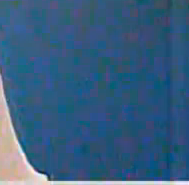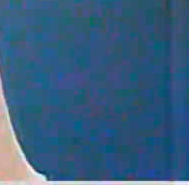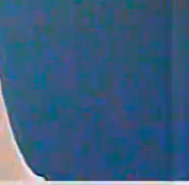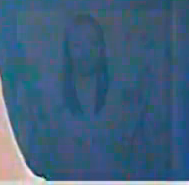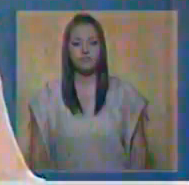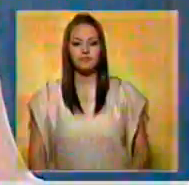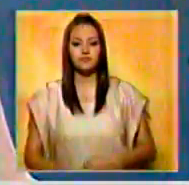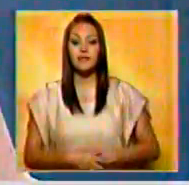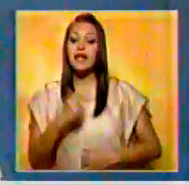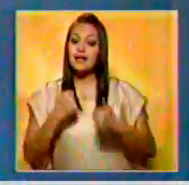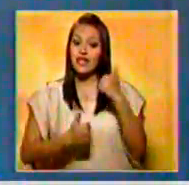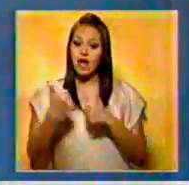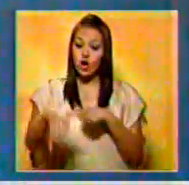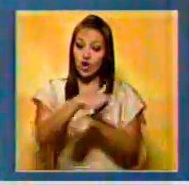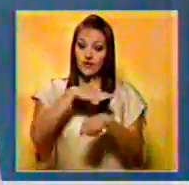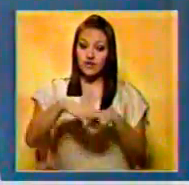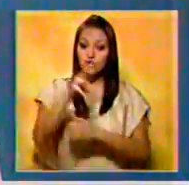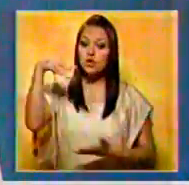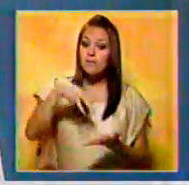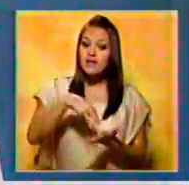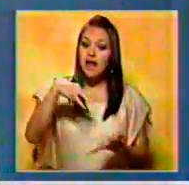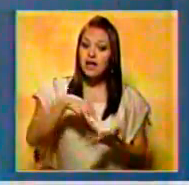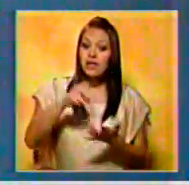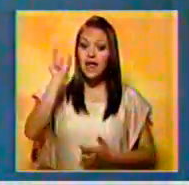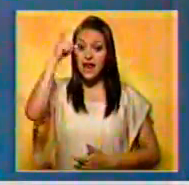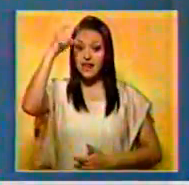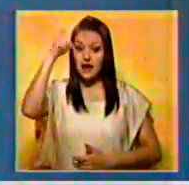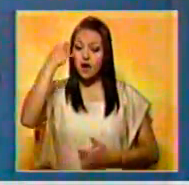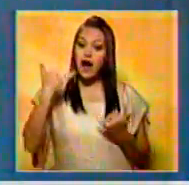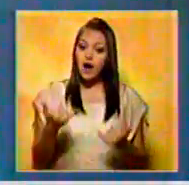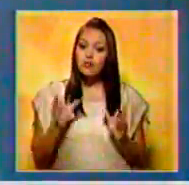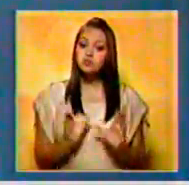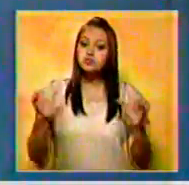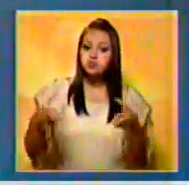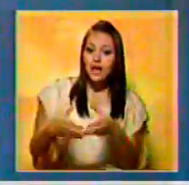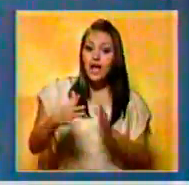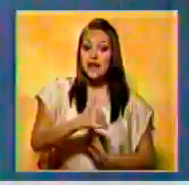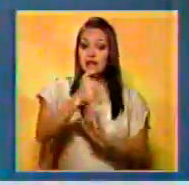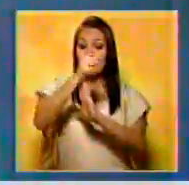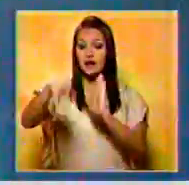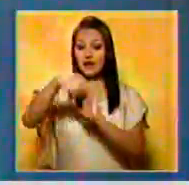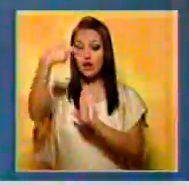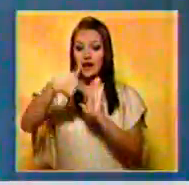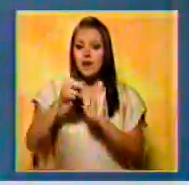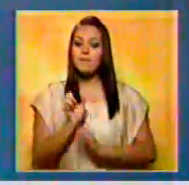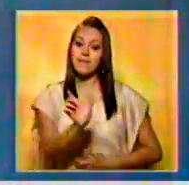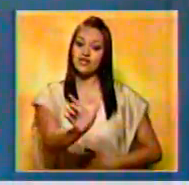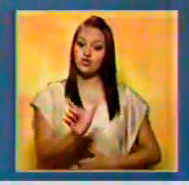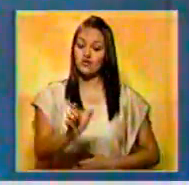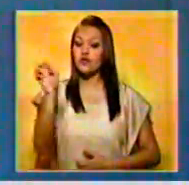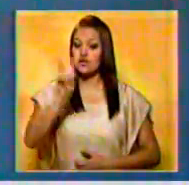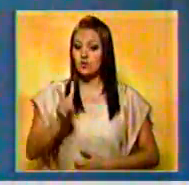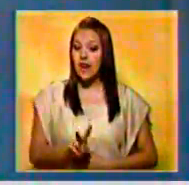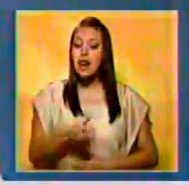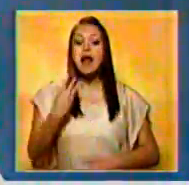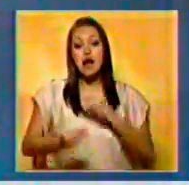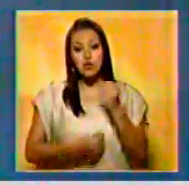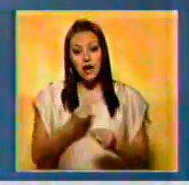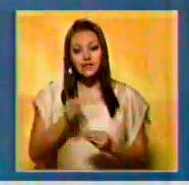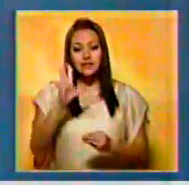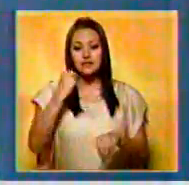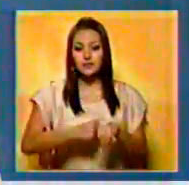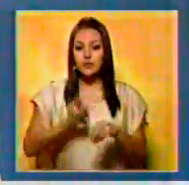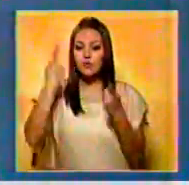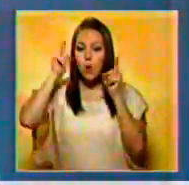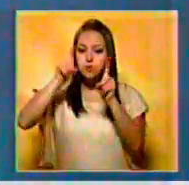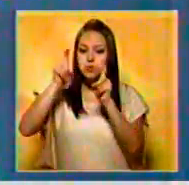El candidato a la gobernación del Estado Miranda, Elias Agua, sostiene un encuentro con los dirigentes regionales del Partido Socialista Unido de Venezuela, cumpliendo con el periodo